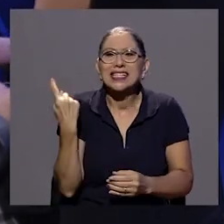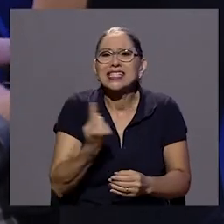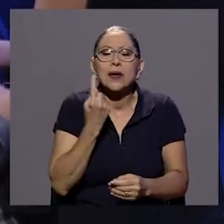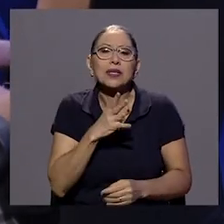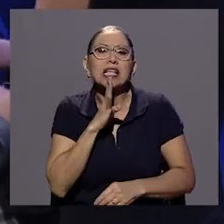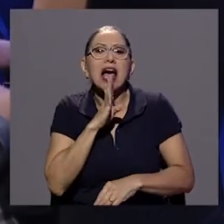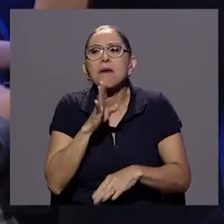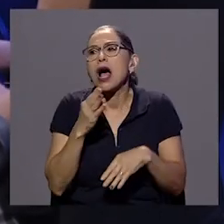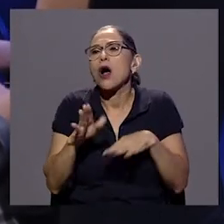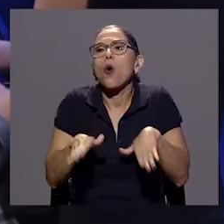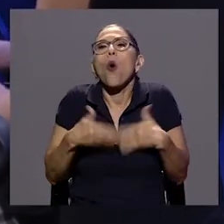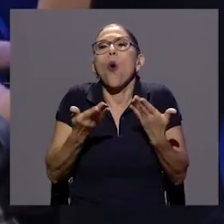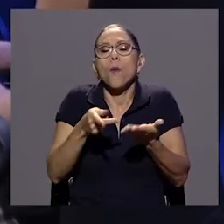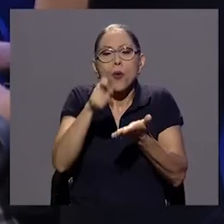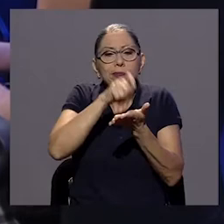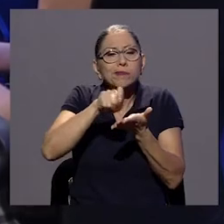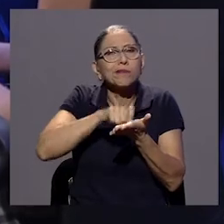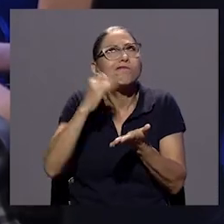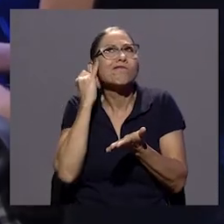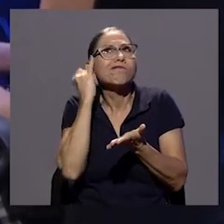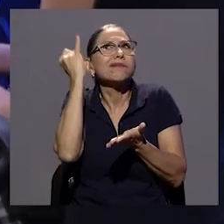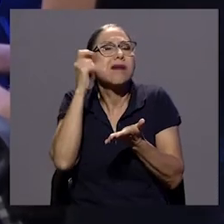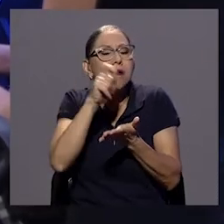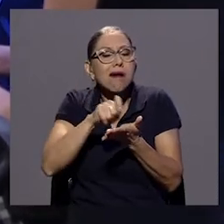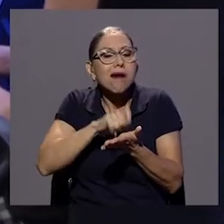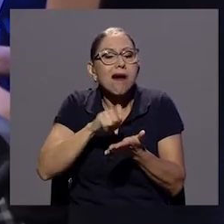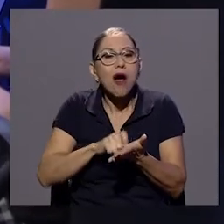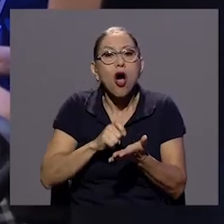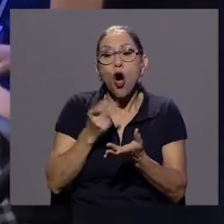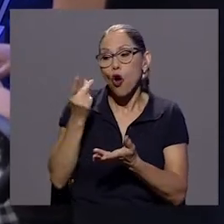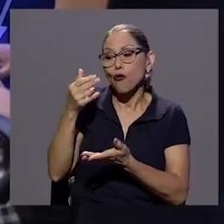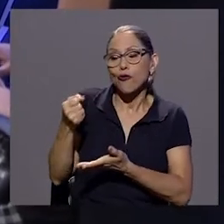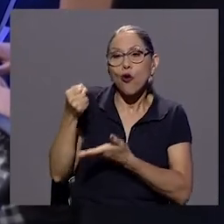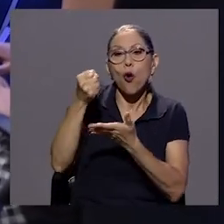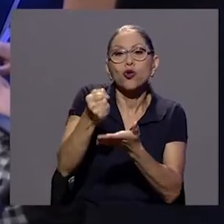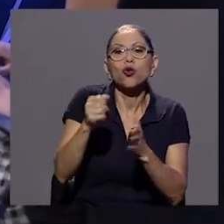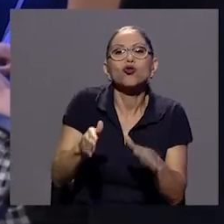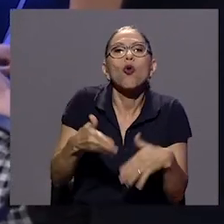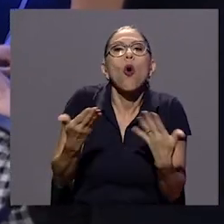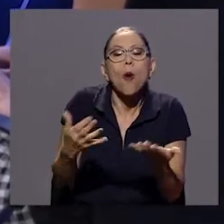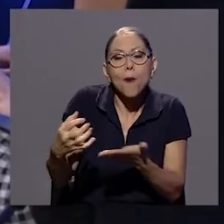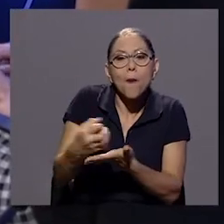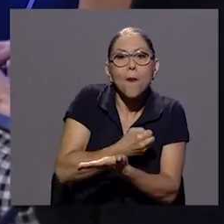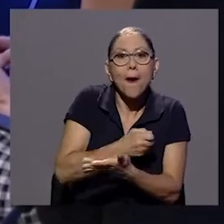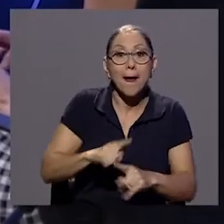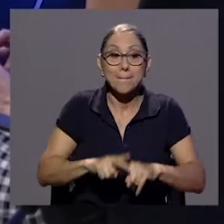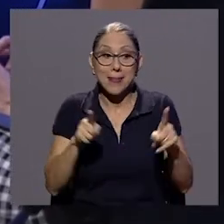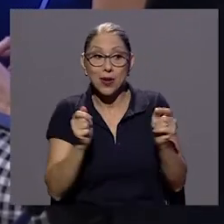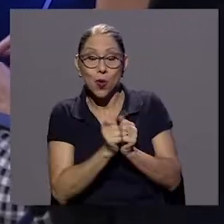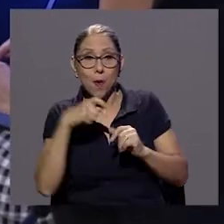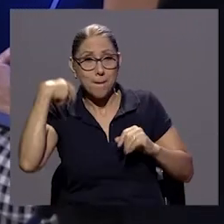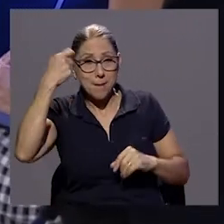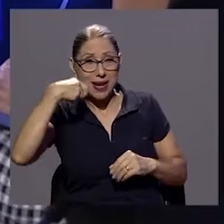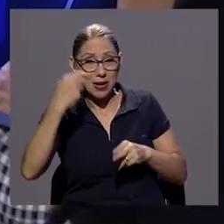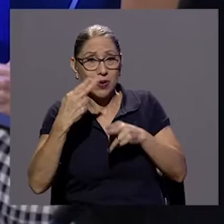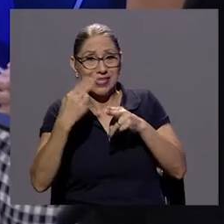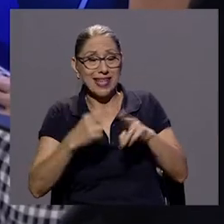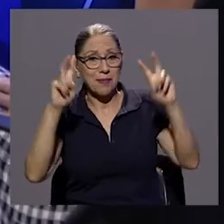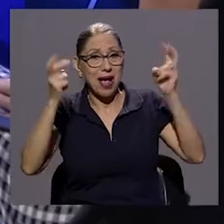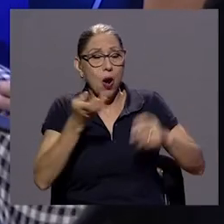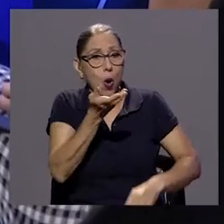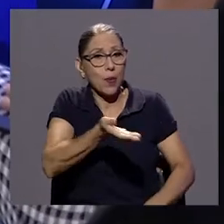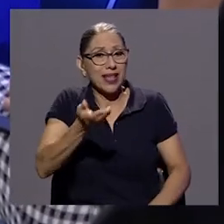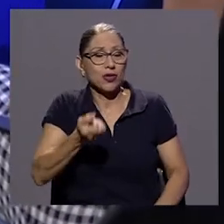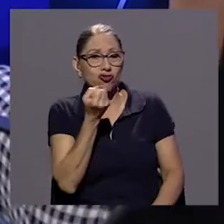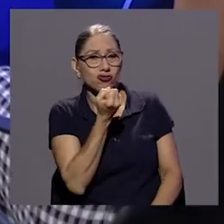gestó el guión o cómo se consiguieron los fondos un poco eso pero en el caso particular de Objetos Rebeldes hay una historia muy distinta